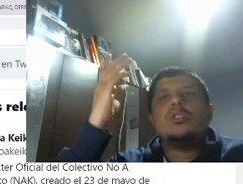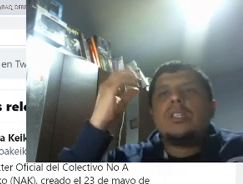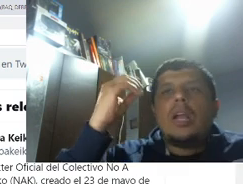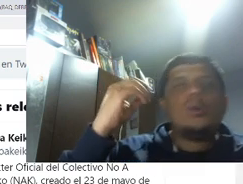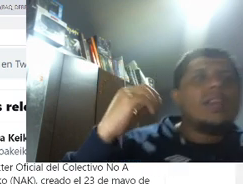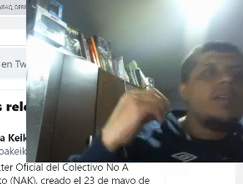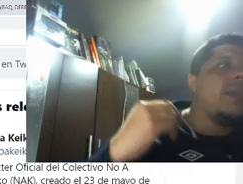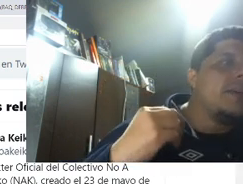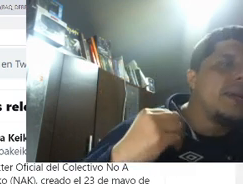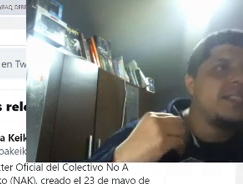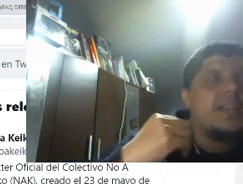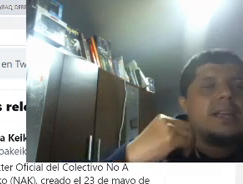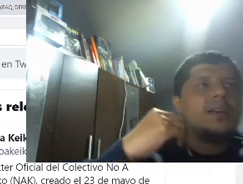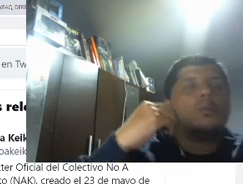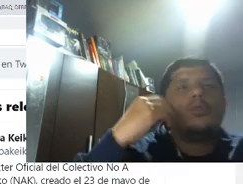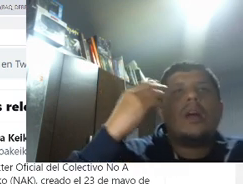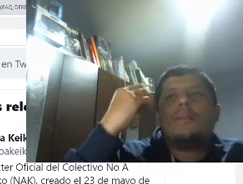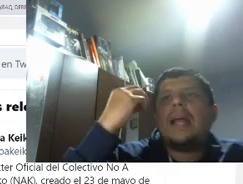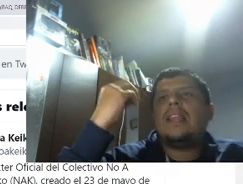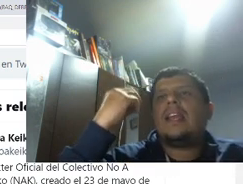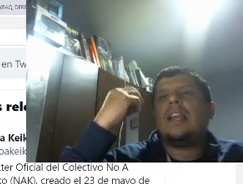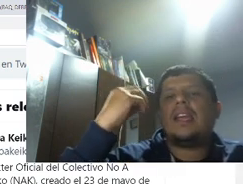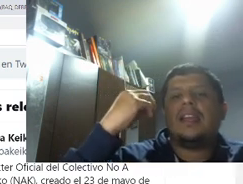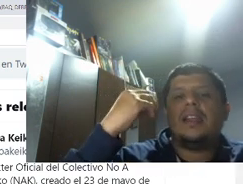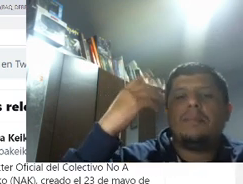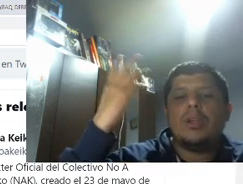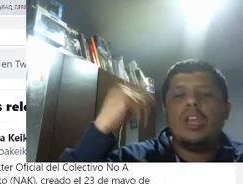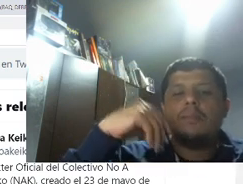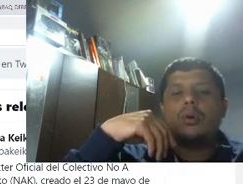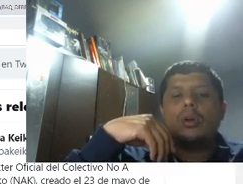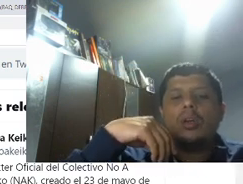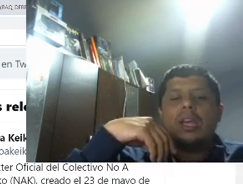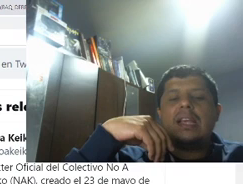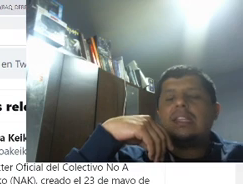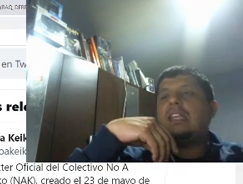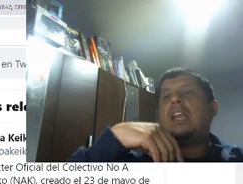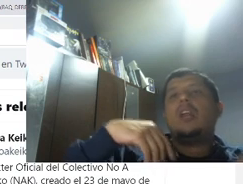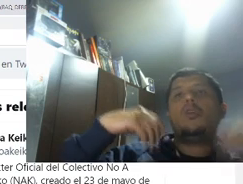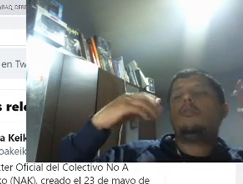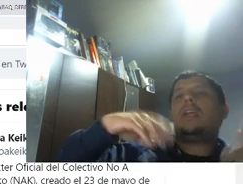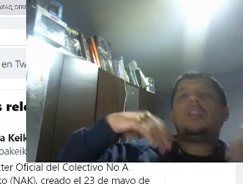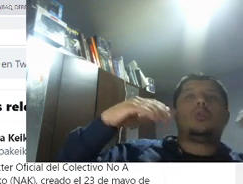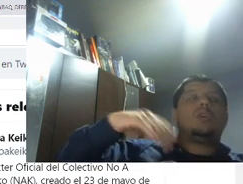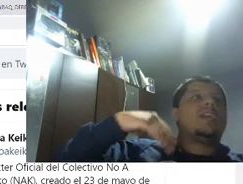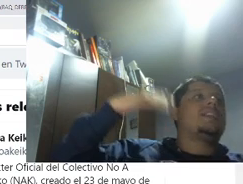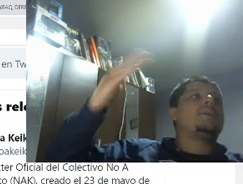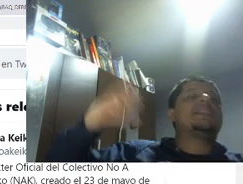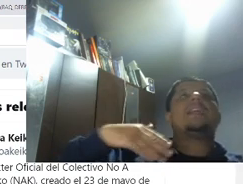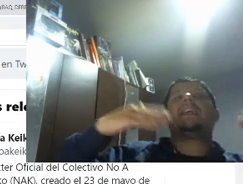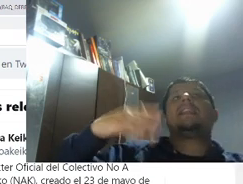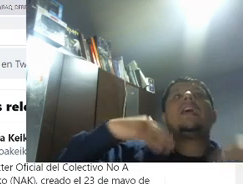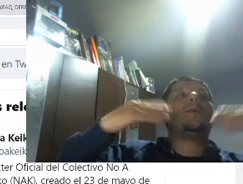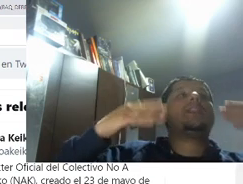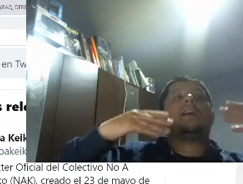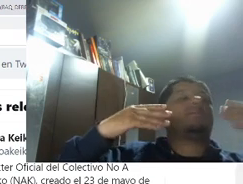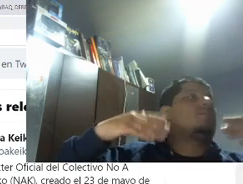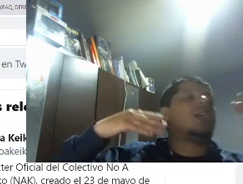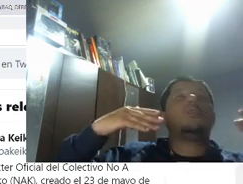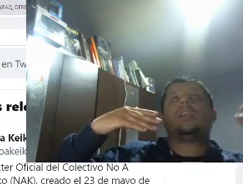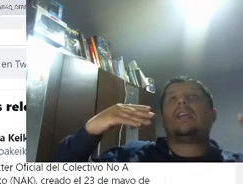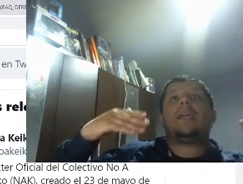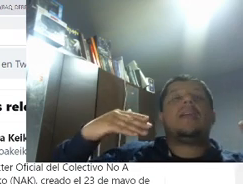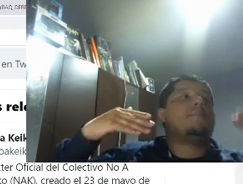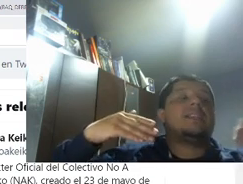Y eso es algo que debe llevarse como una práctica en el periodismo. Si en algún momento entrevistas a alguien y te das cuenta